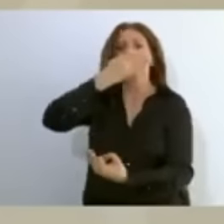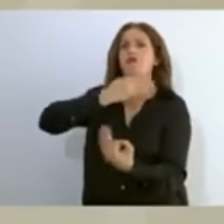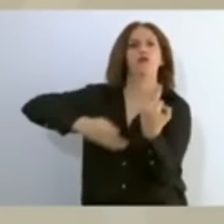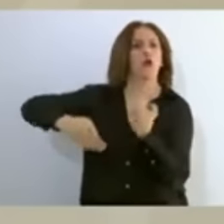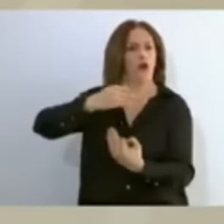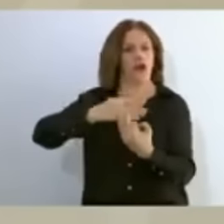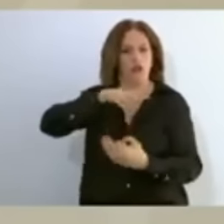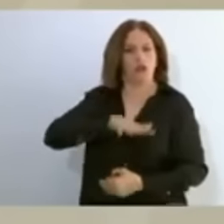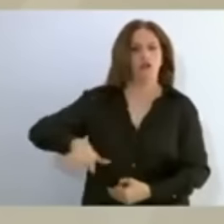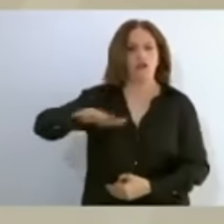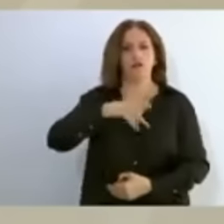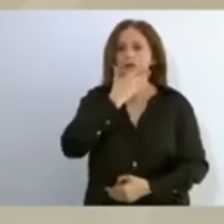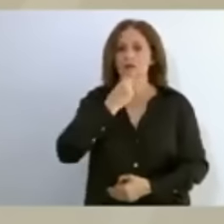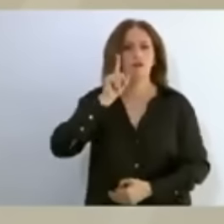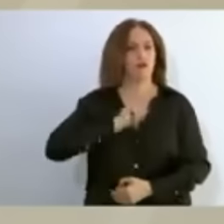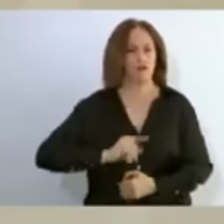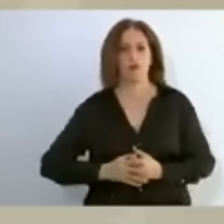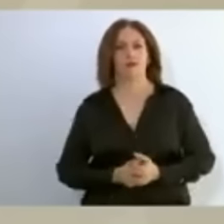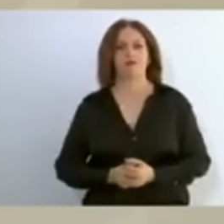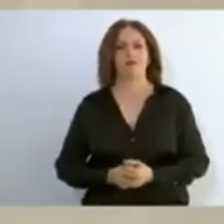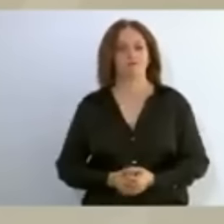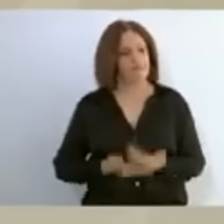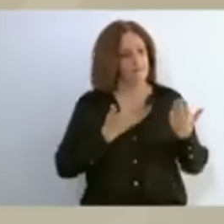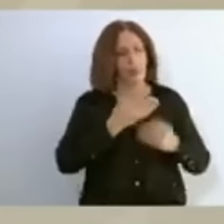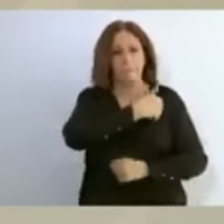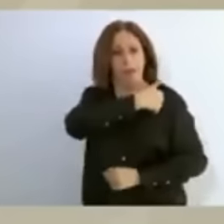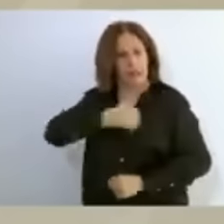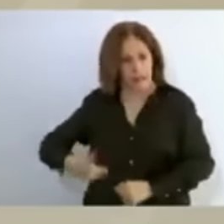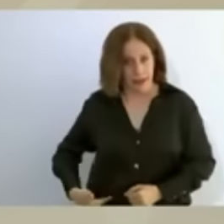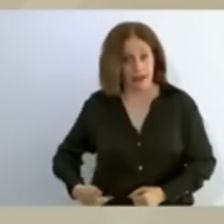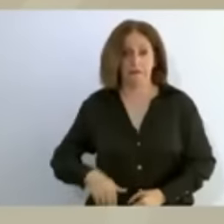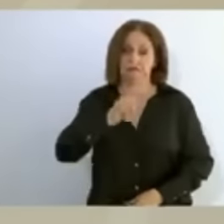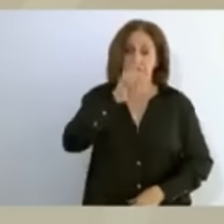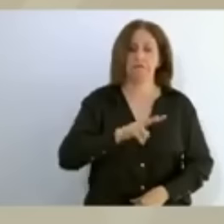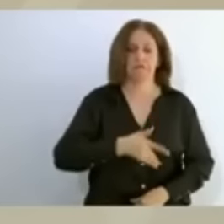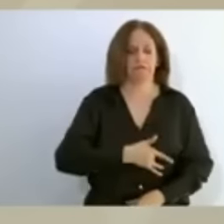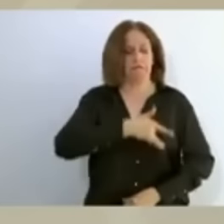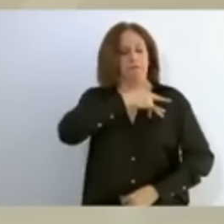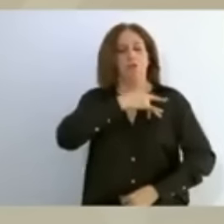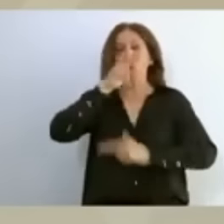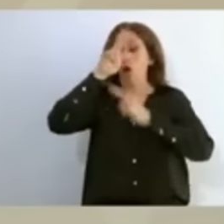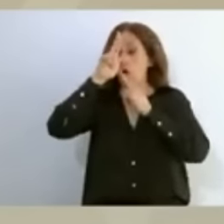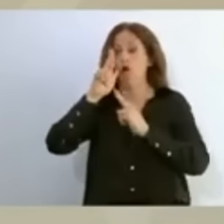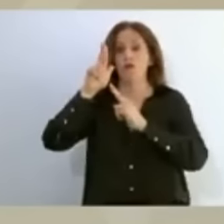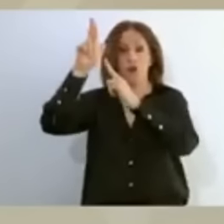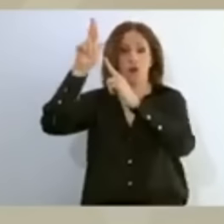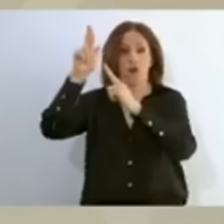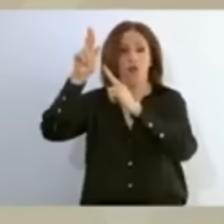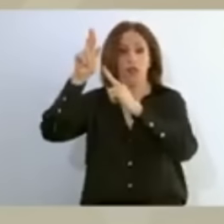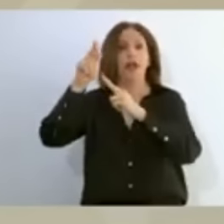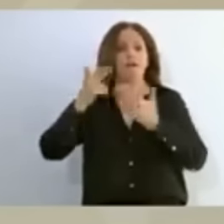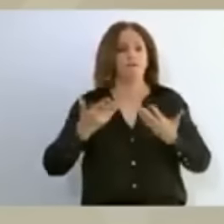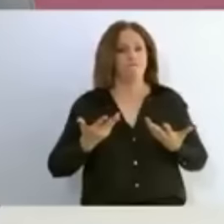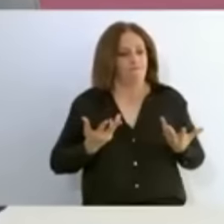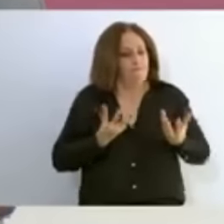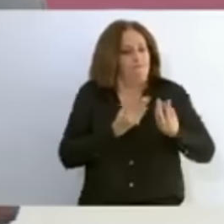Señor presidente, ha sido un honor formar parte del equipo que ha hecho posible esta hazaña de transformación,